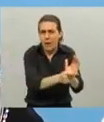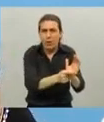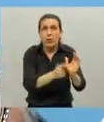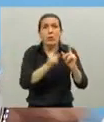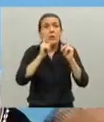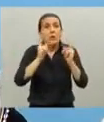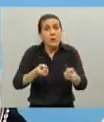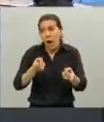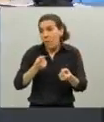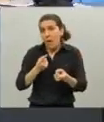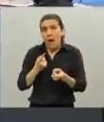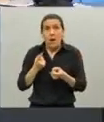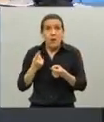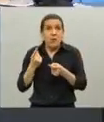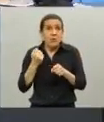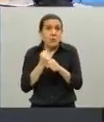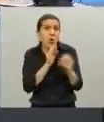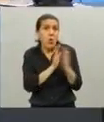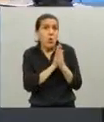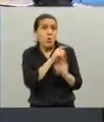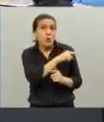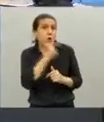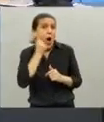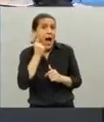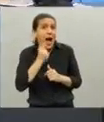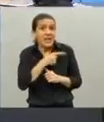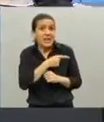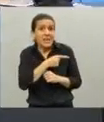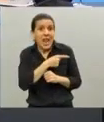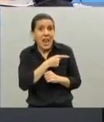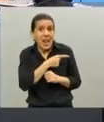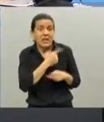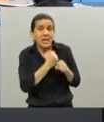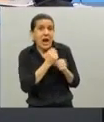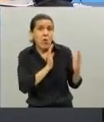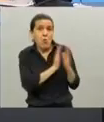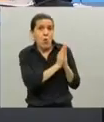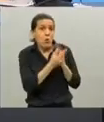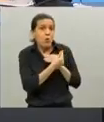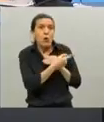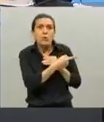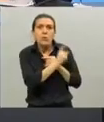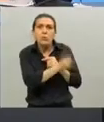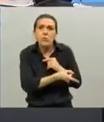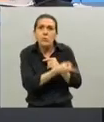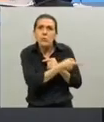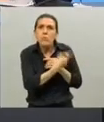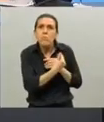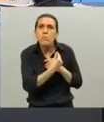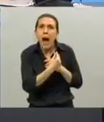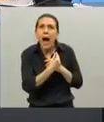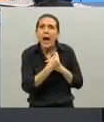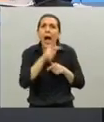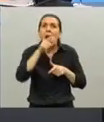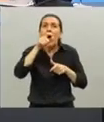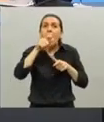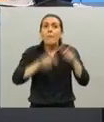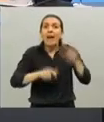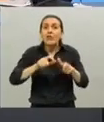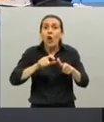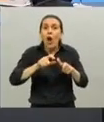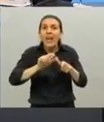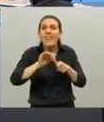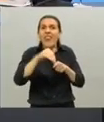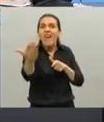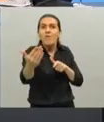Y trabajamos junto con Axel también para acotar el ingreso de gente a la ciudad de Buenos